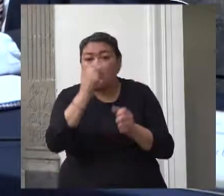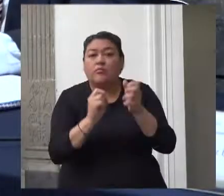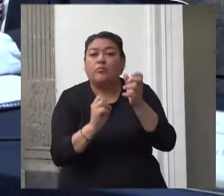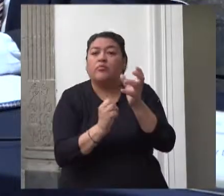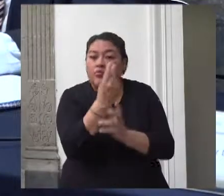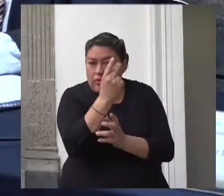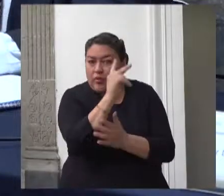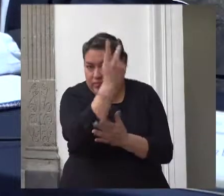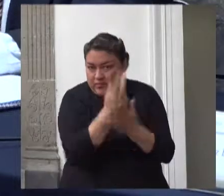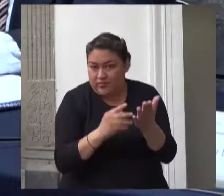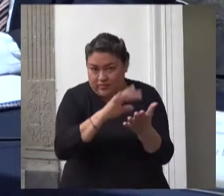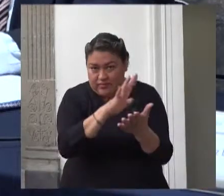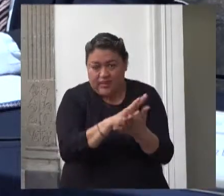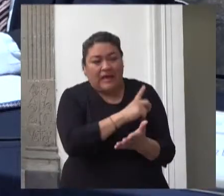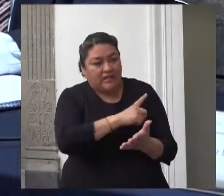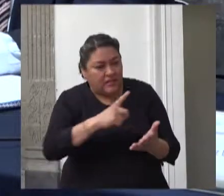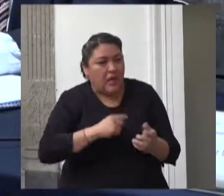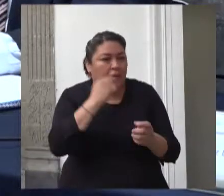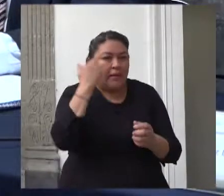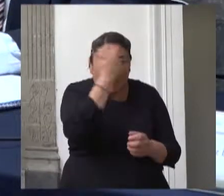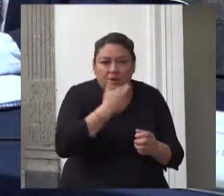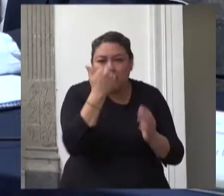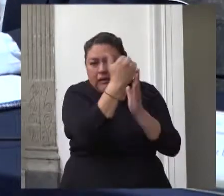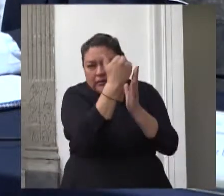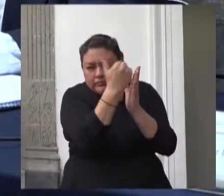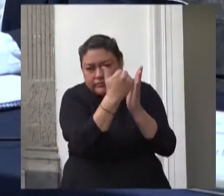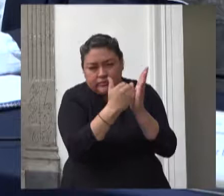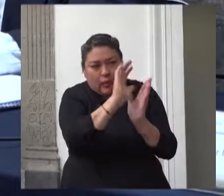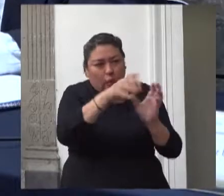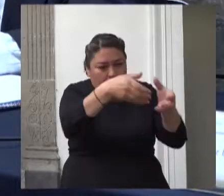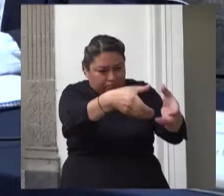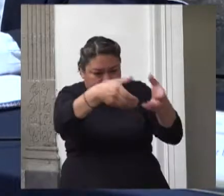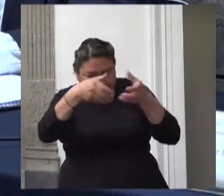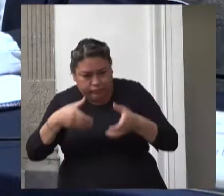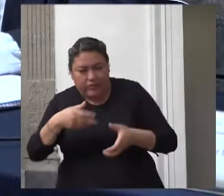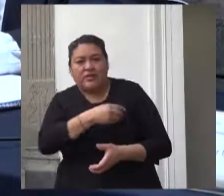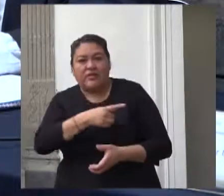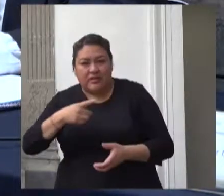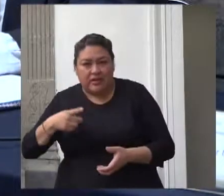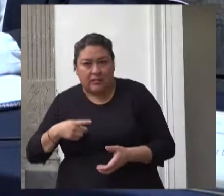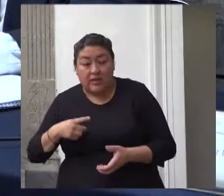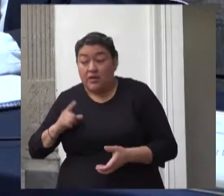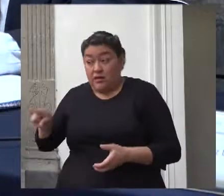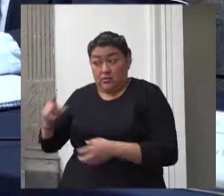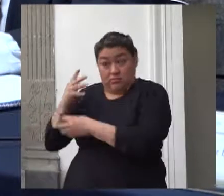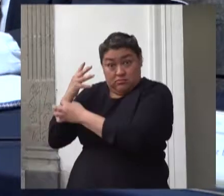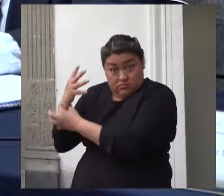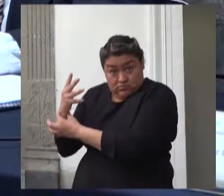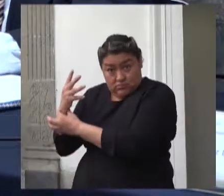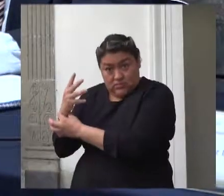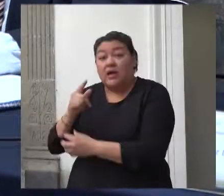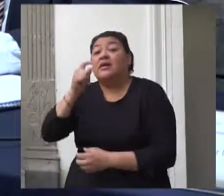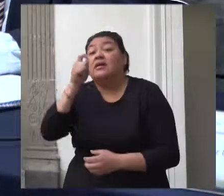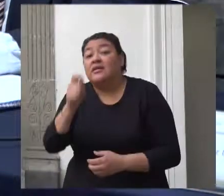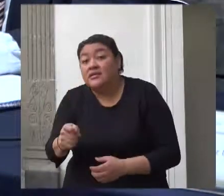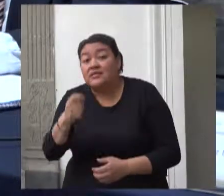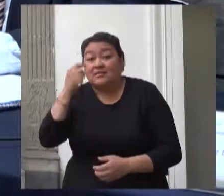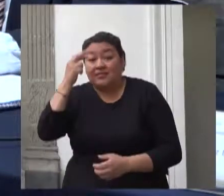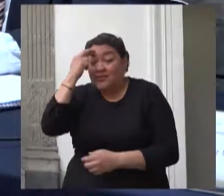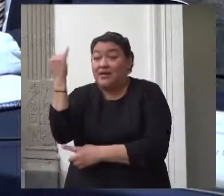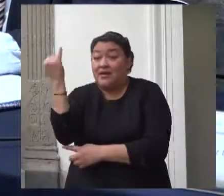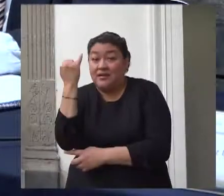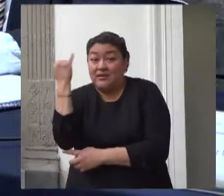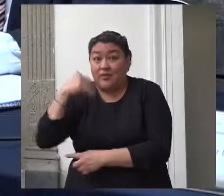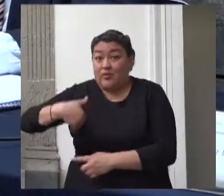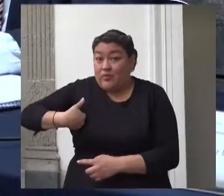lo cual confirmó por una parte que se trata de un programa completamente distinto al de